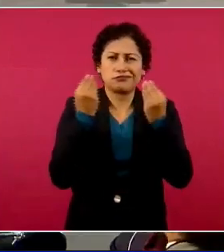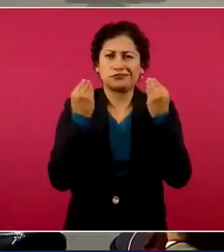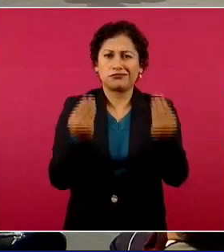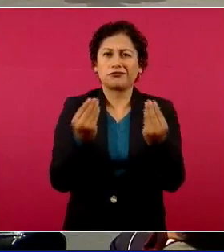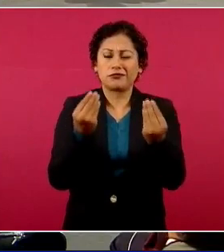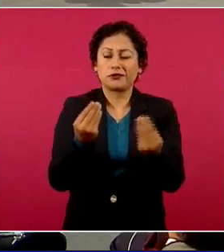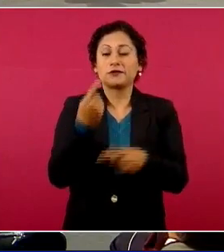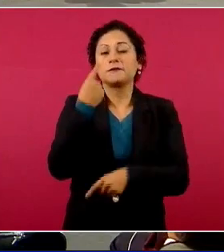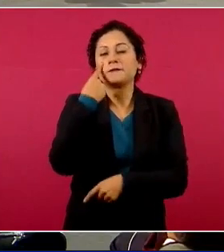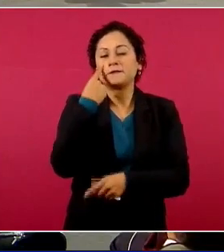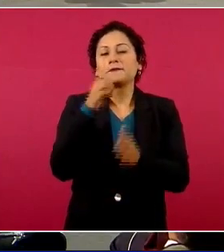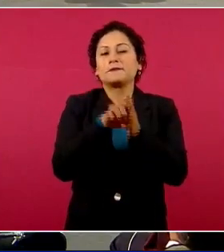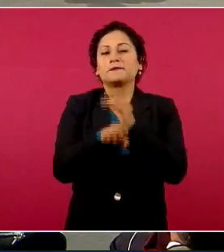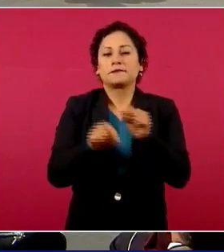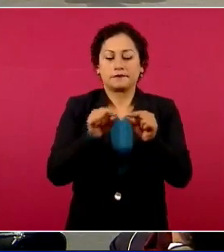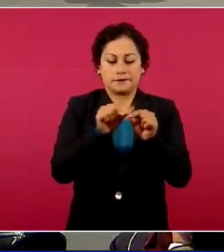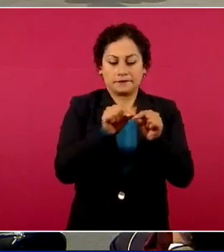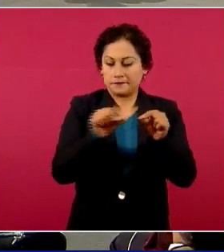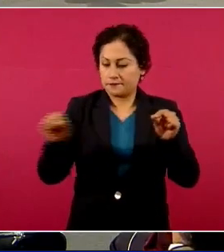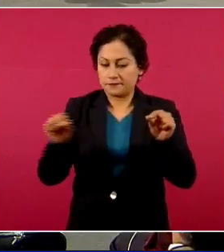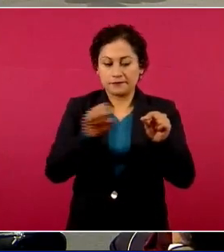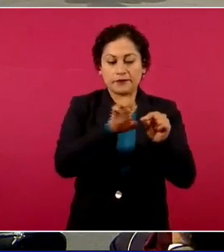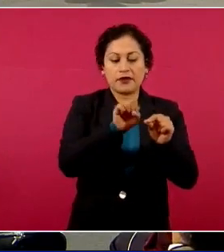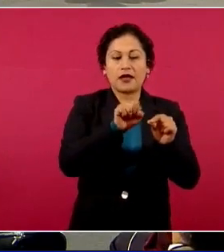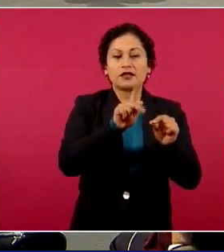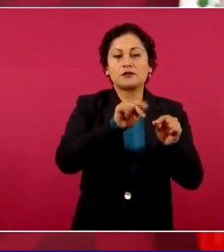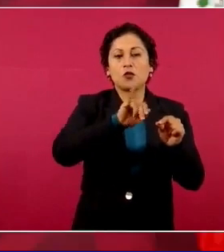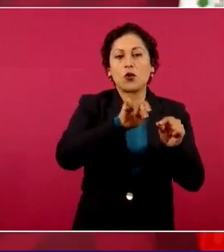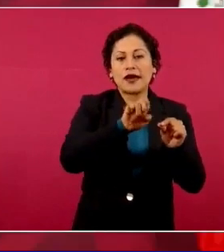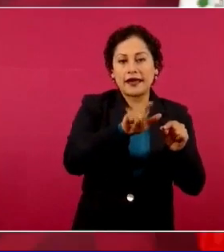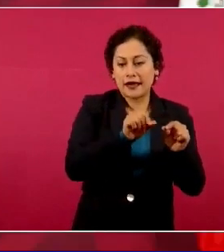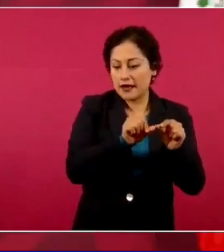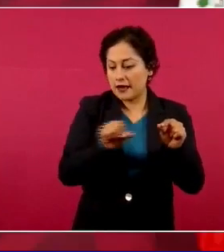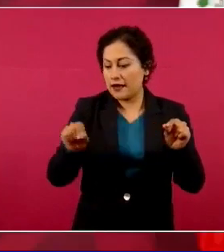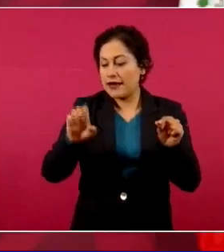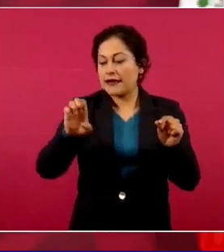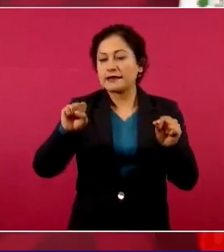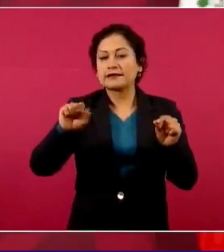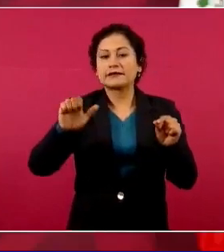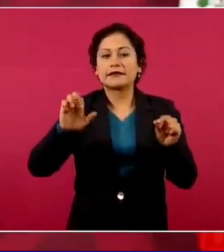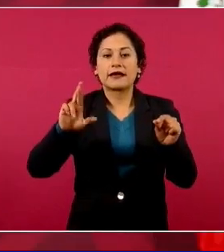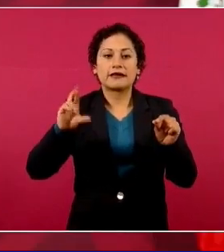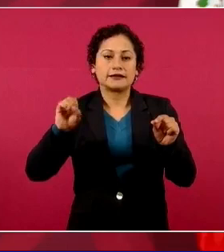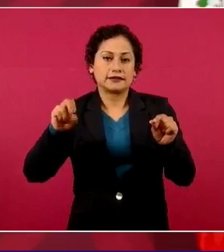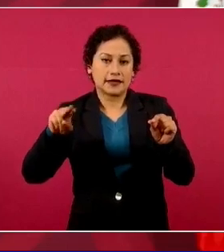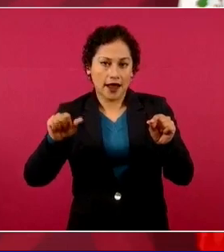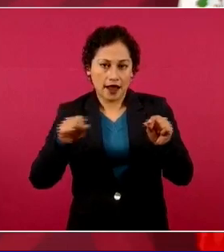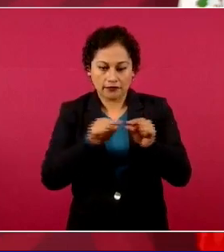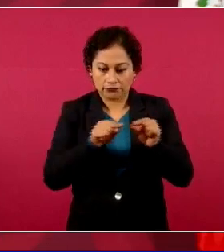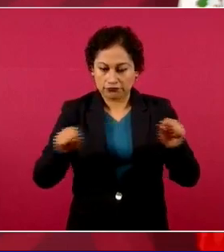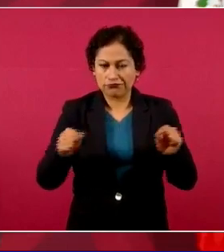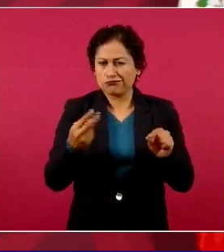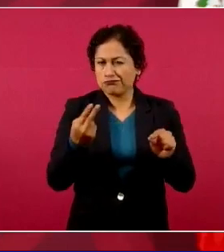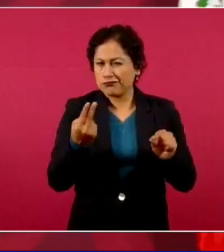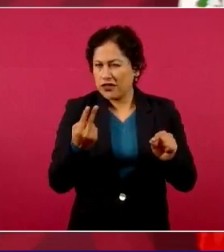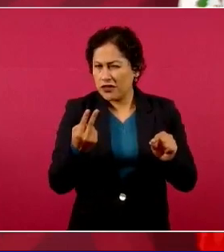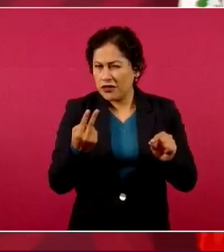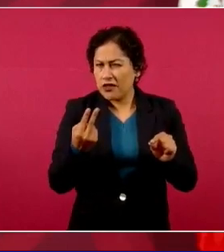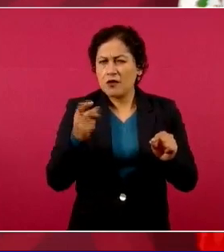Nada más en el tramo de Espujil, La Escárcega, que son como 150 kilómetros, me informaban,